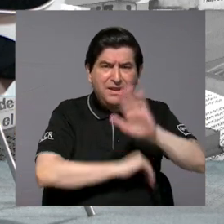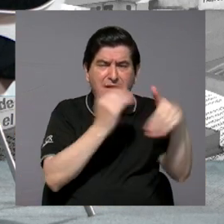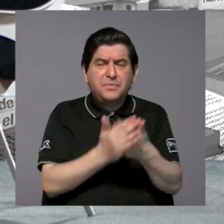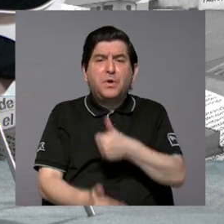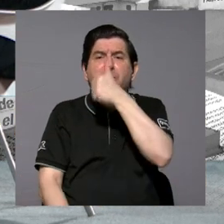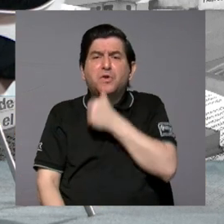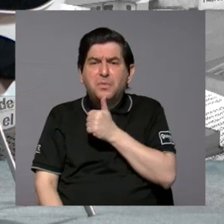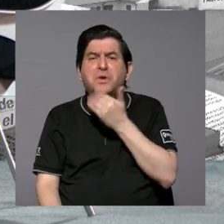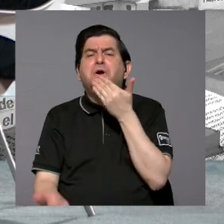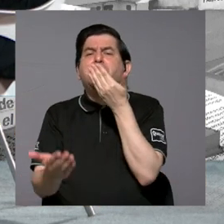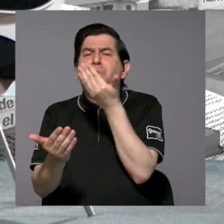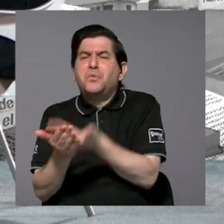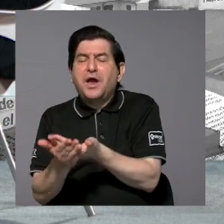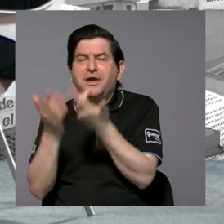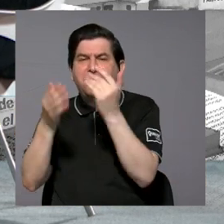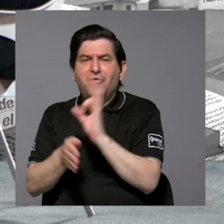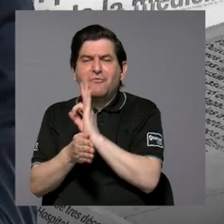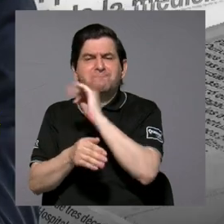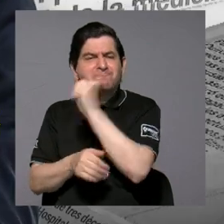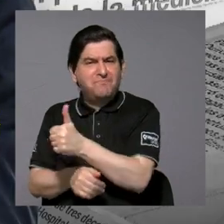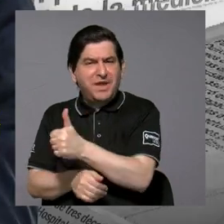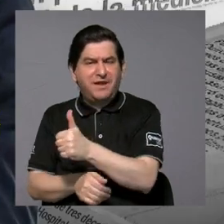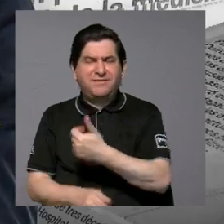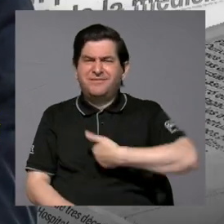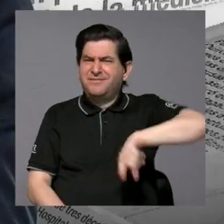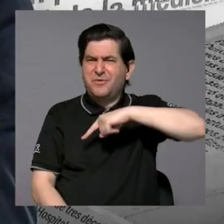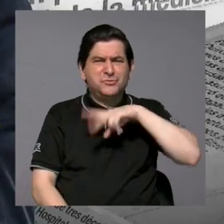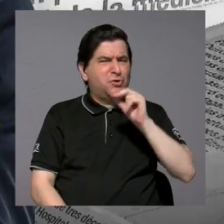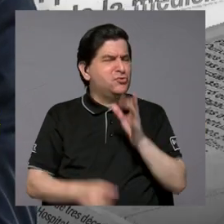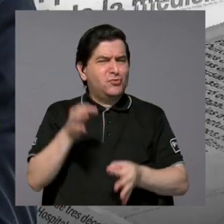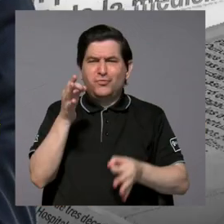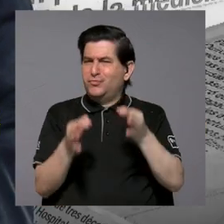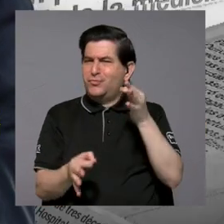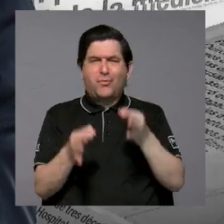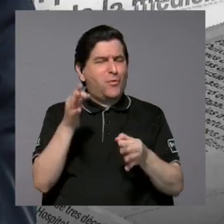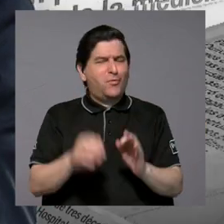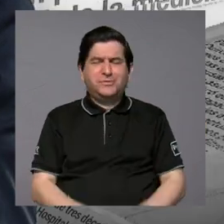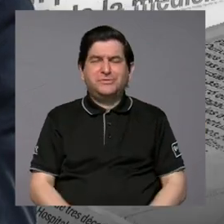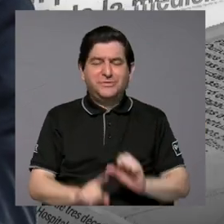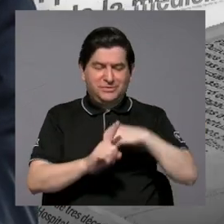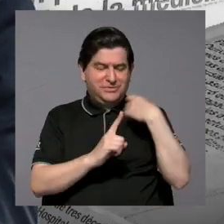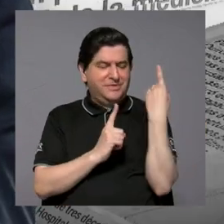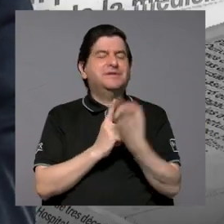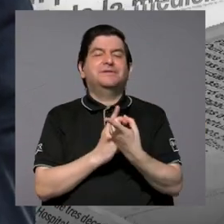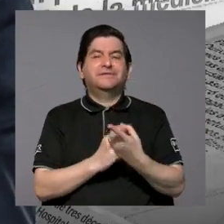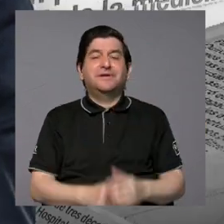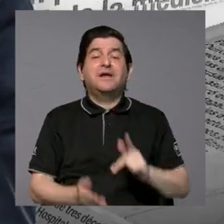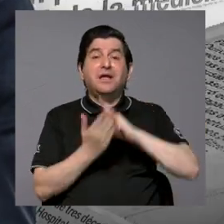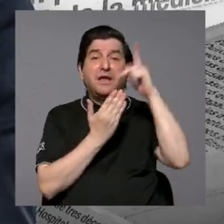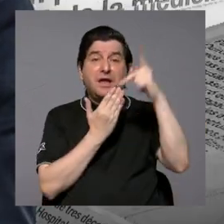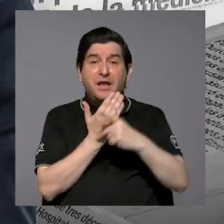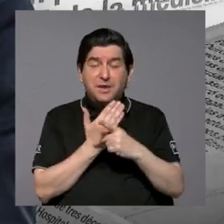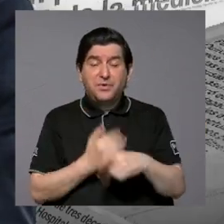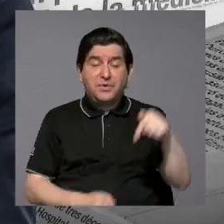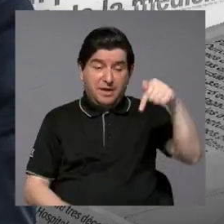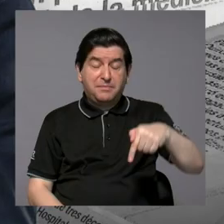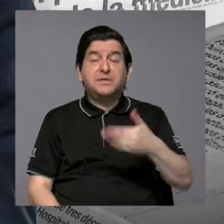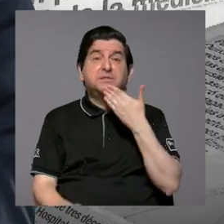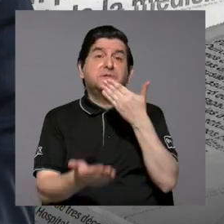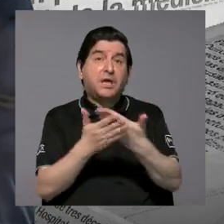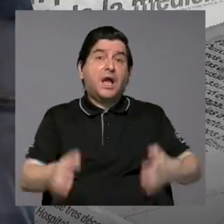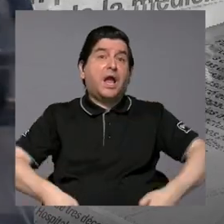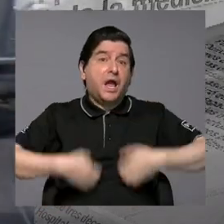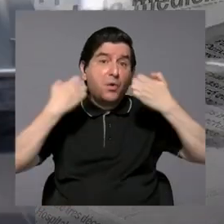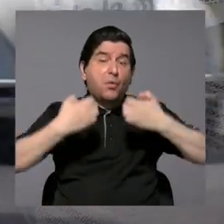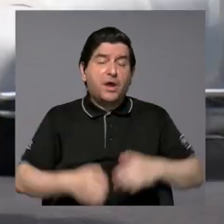lo privado es lo bueno y lo eficiente, no estamos siendo justos con nuestra sociedad y programas como este, enhorabuena que existen,